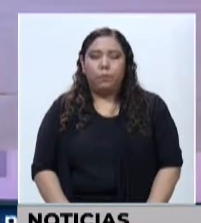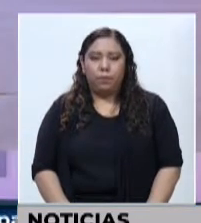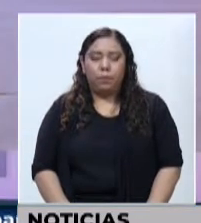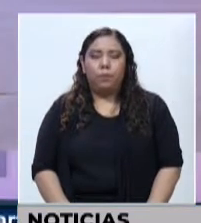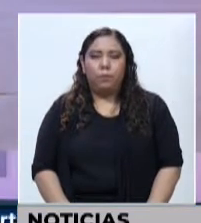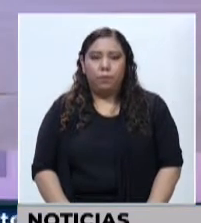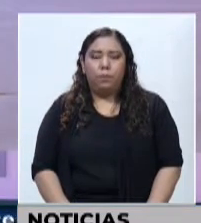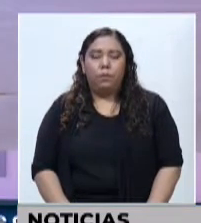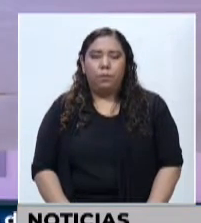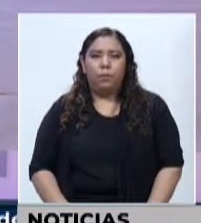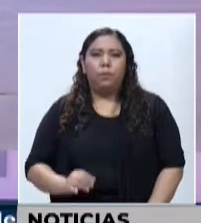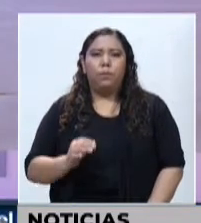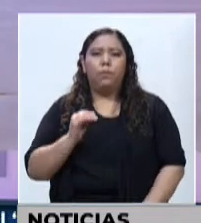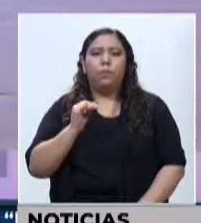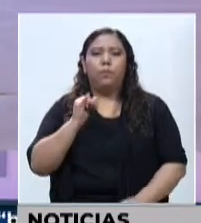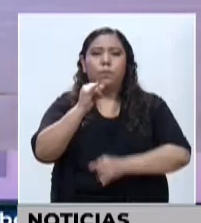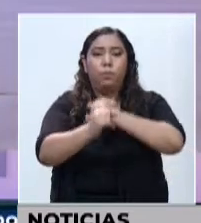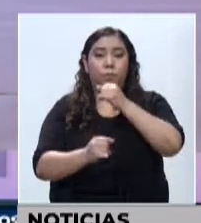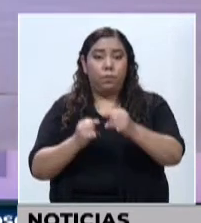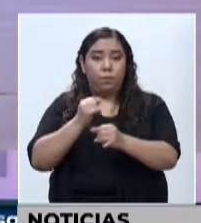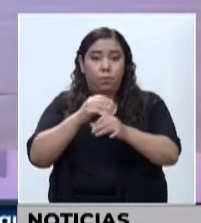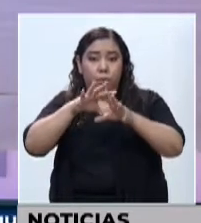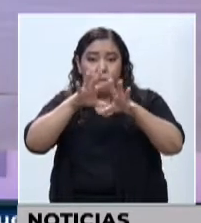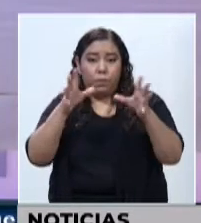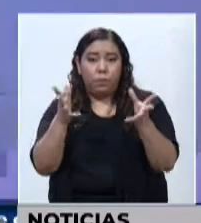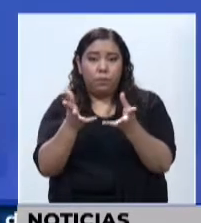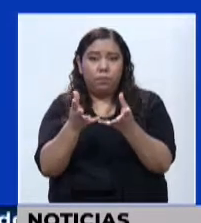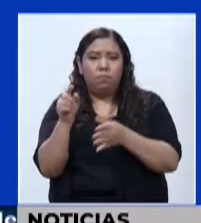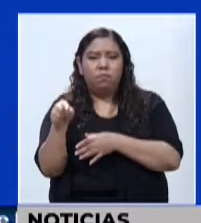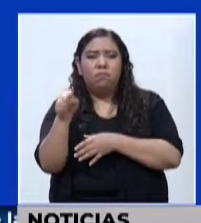¿Qué sucede alrededor del mundo? A continuación.